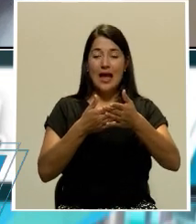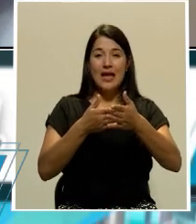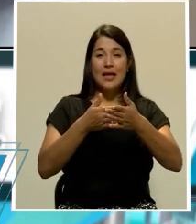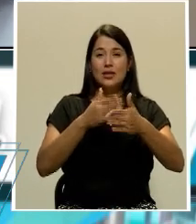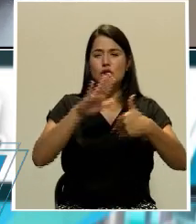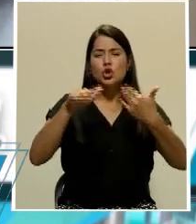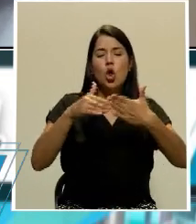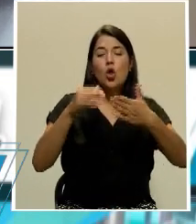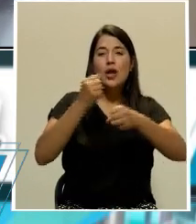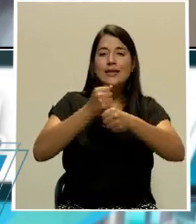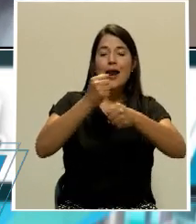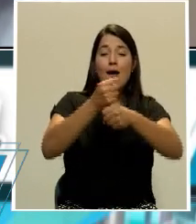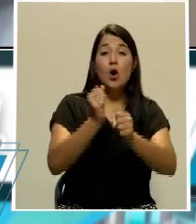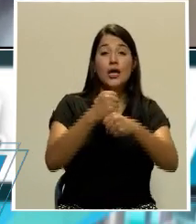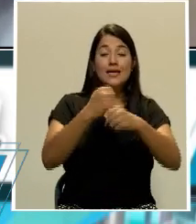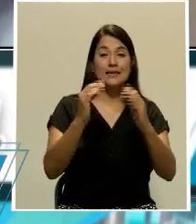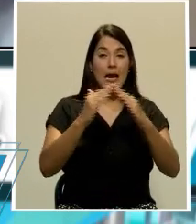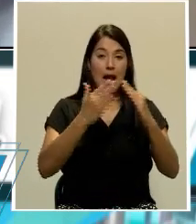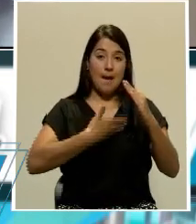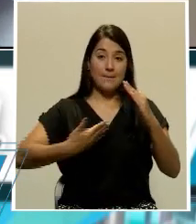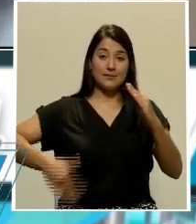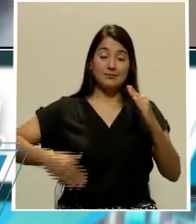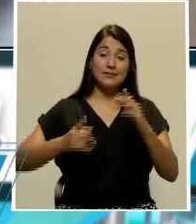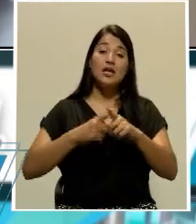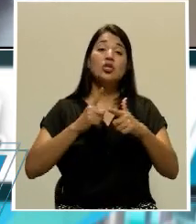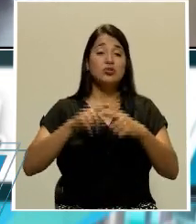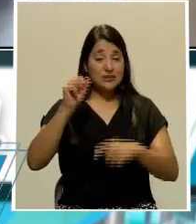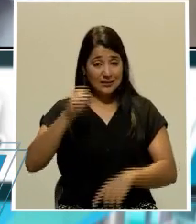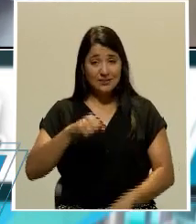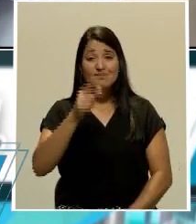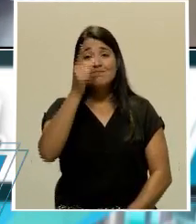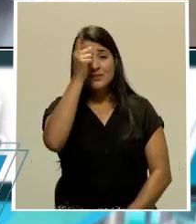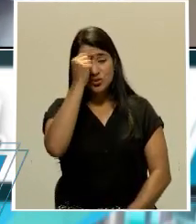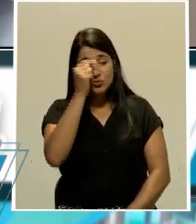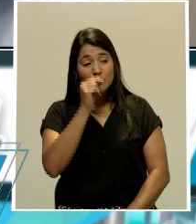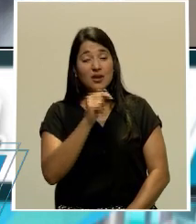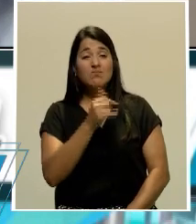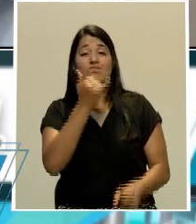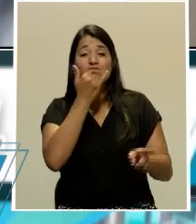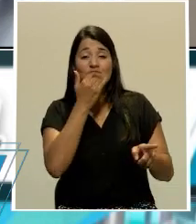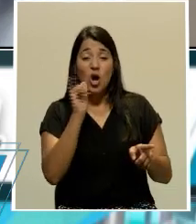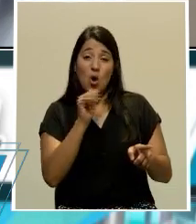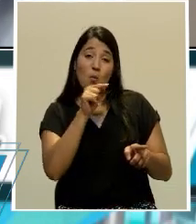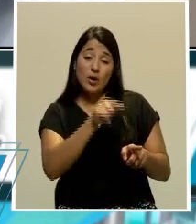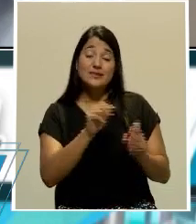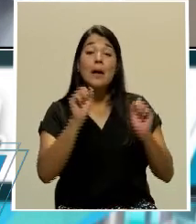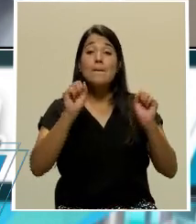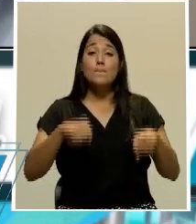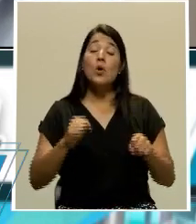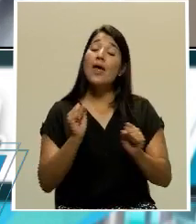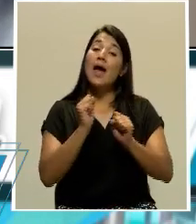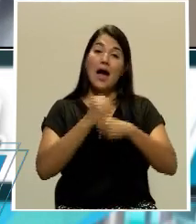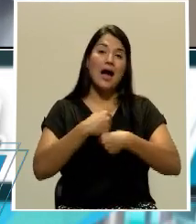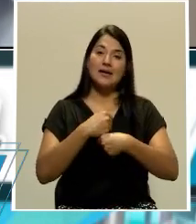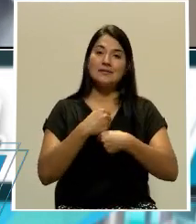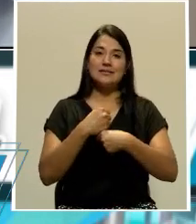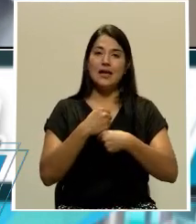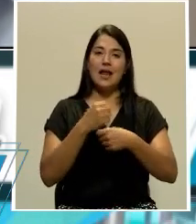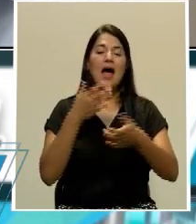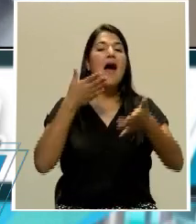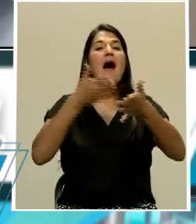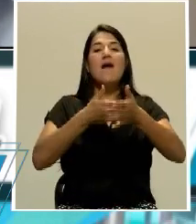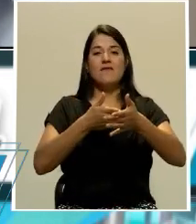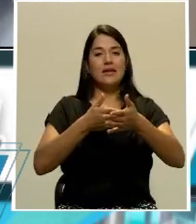presidencial y, desgraciadamente, sí, una torpeza, una estupidez de esta naturaleza puede ponernos en vilo en la dimensión